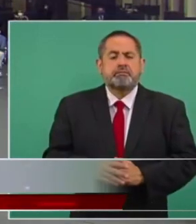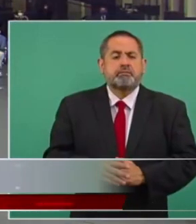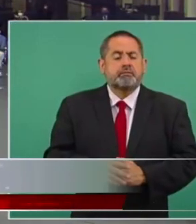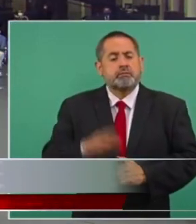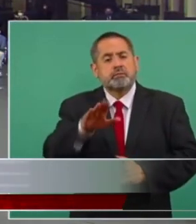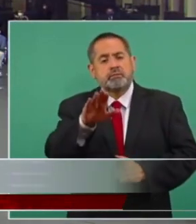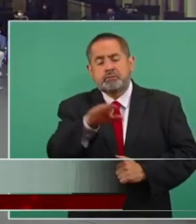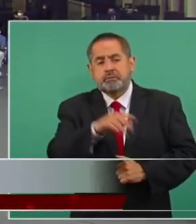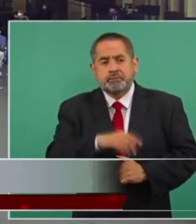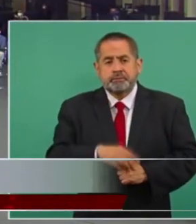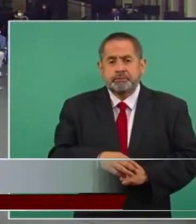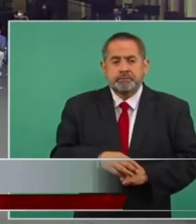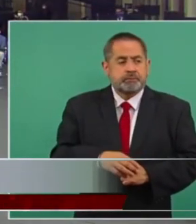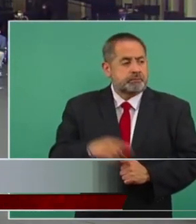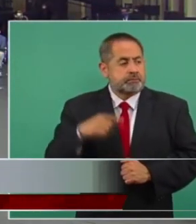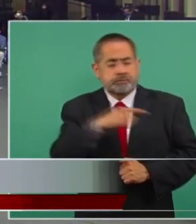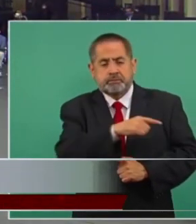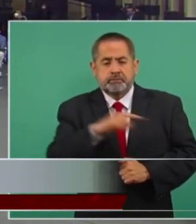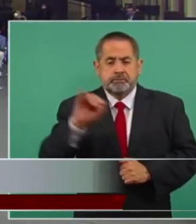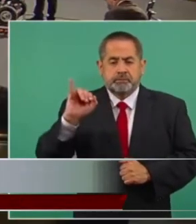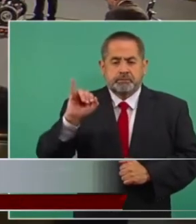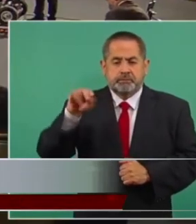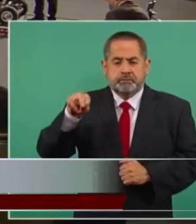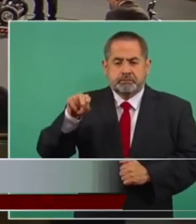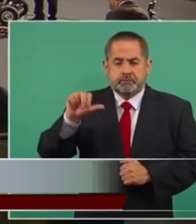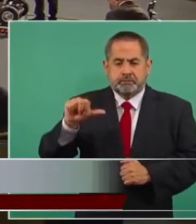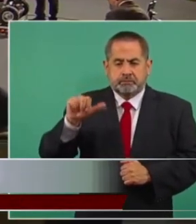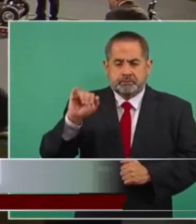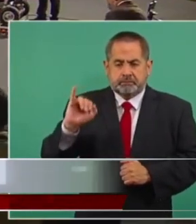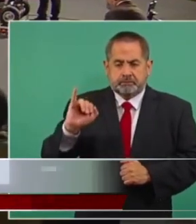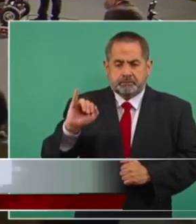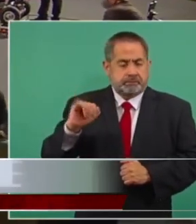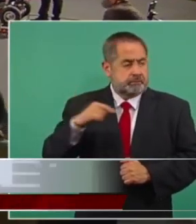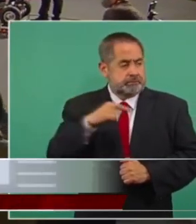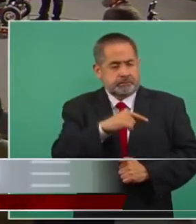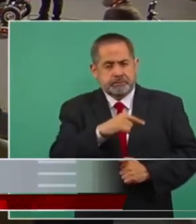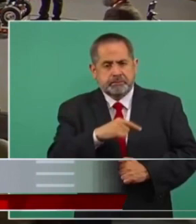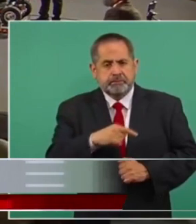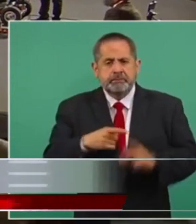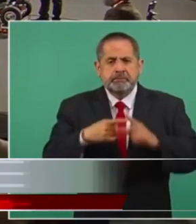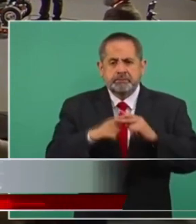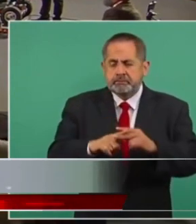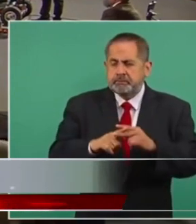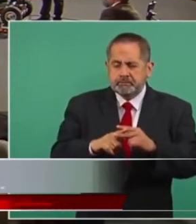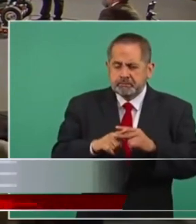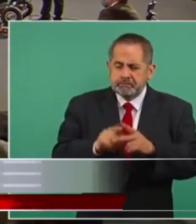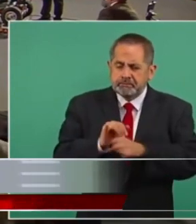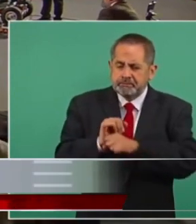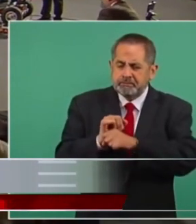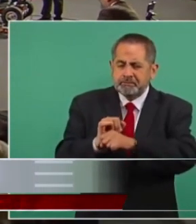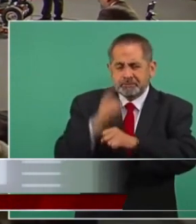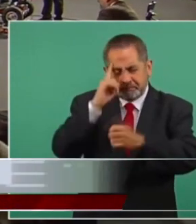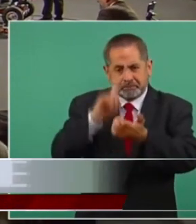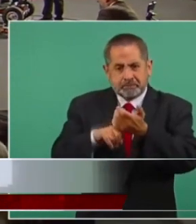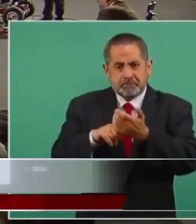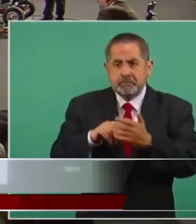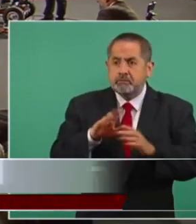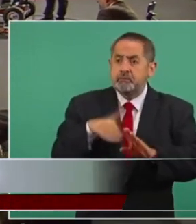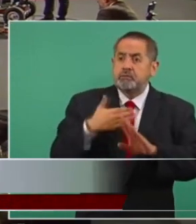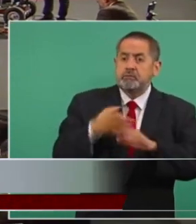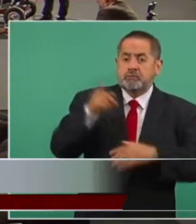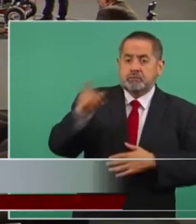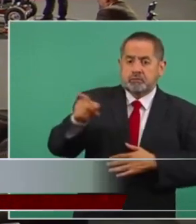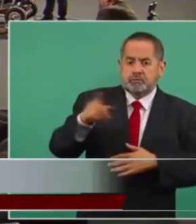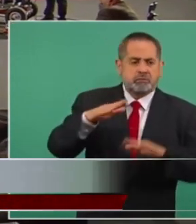El día de hoy le dieron el pitazo al presidente Andrés Manuel López Obrador, puesto que Claudio X. González, a través